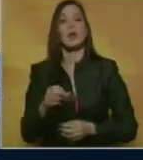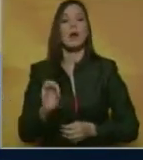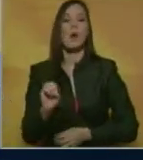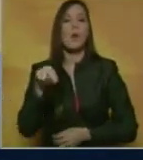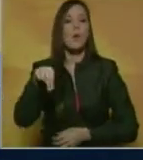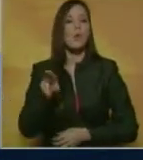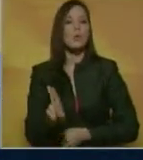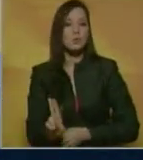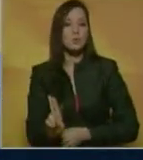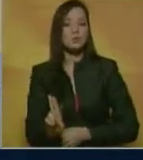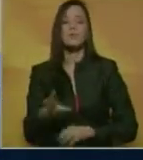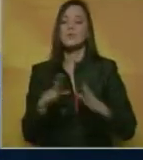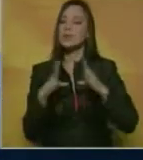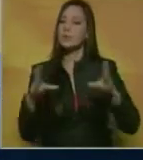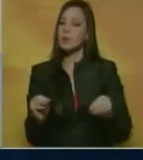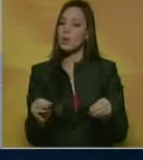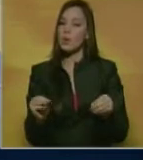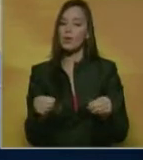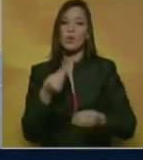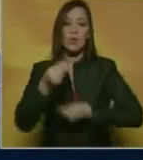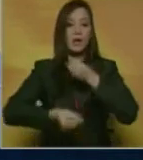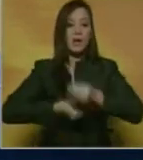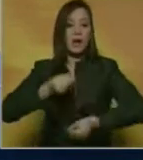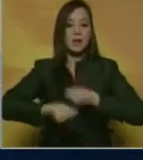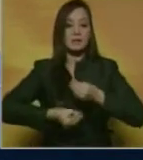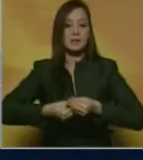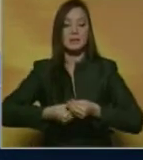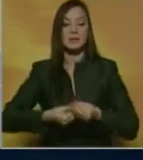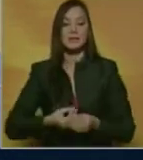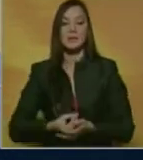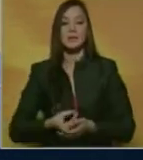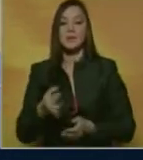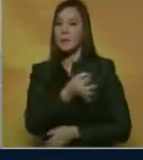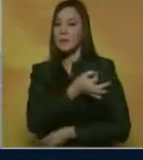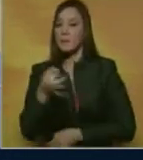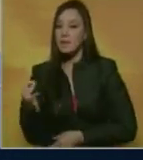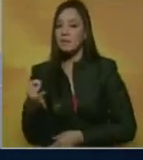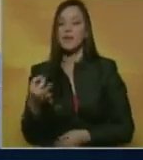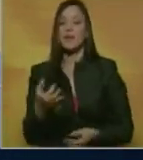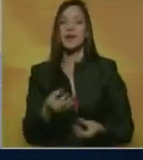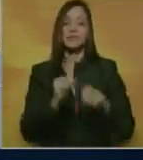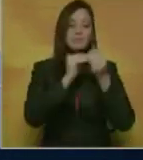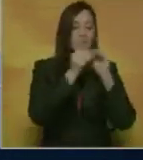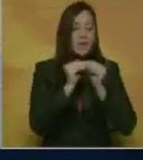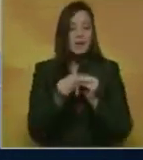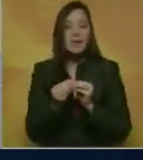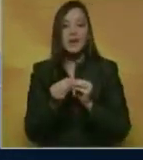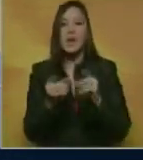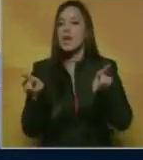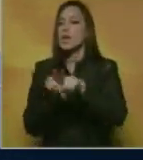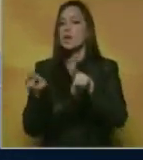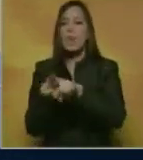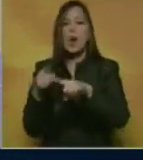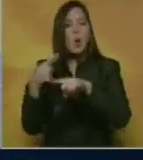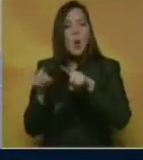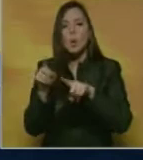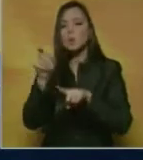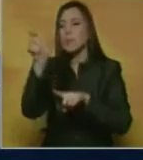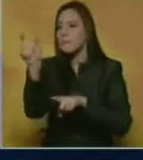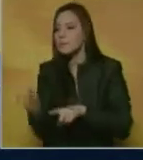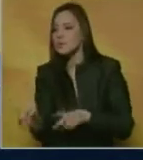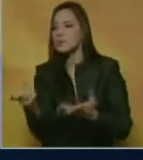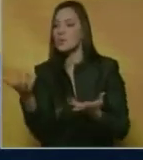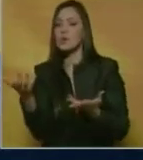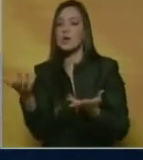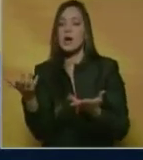y de todas sus realizaciones, perfeccionable como cualquier otra obra humana y al